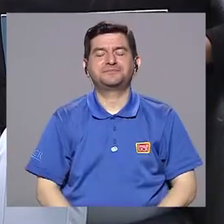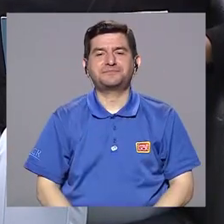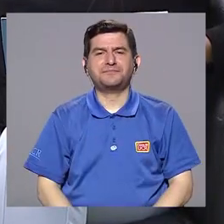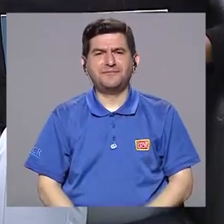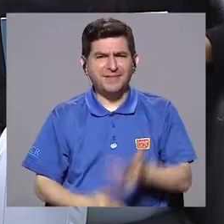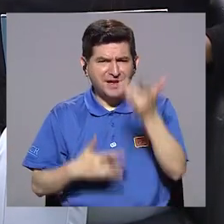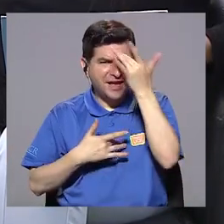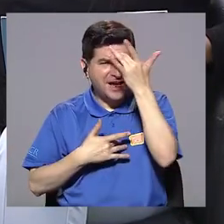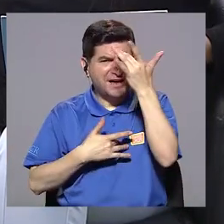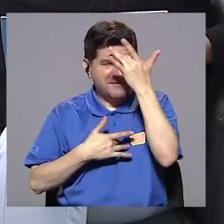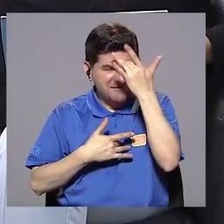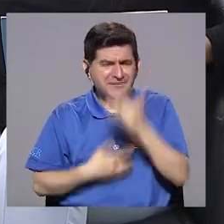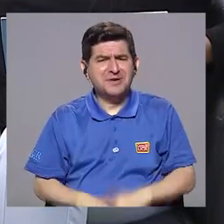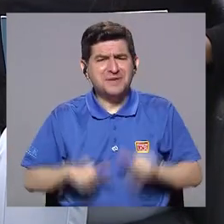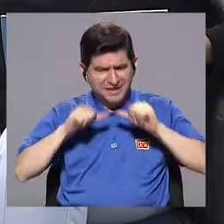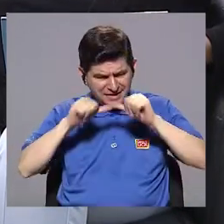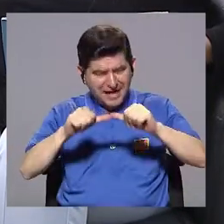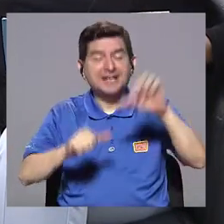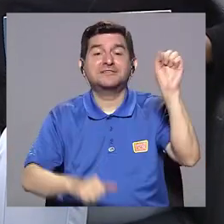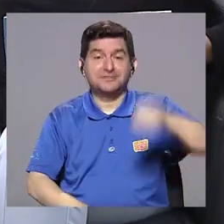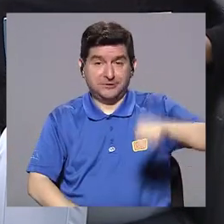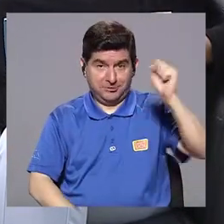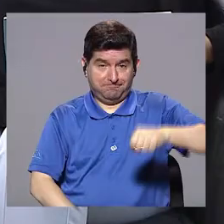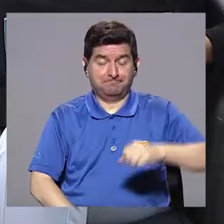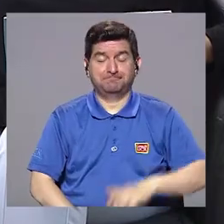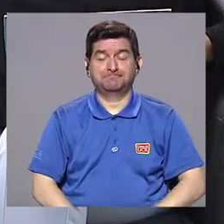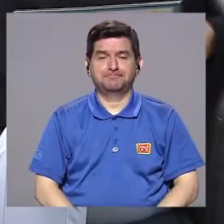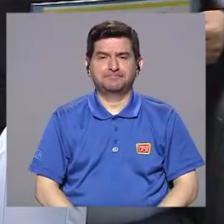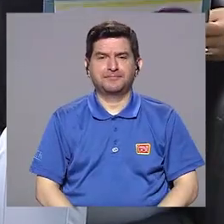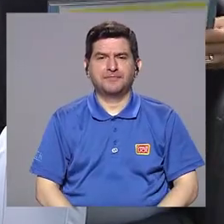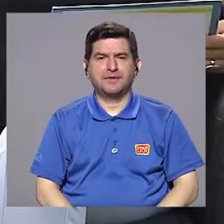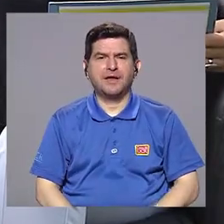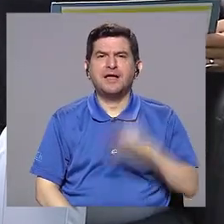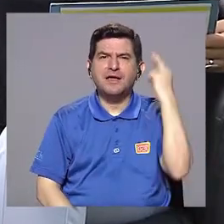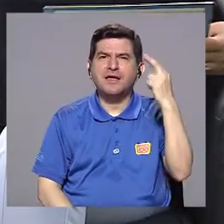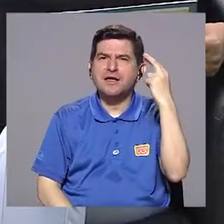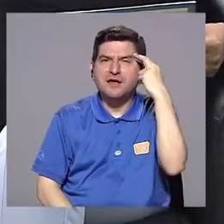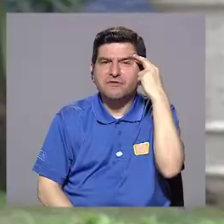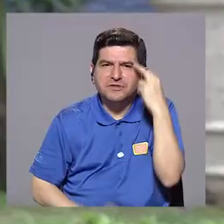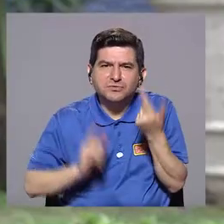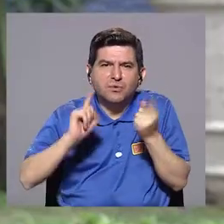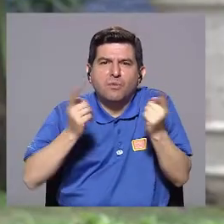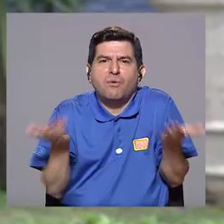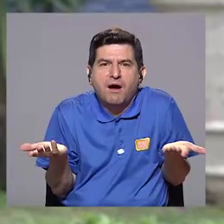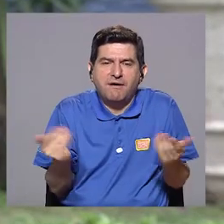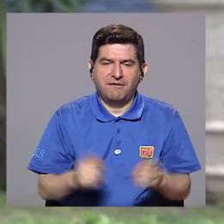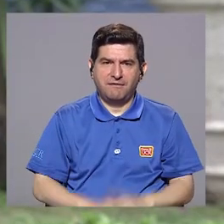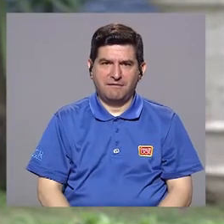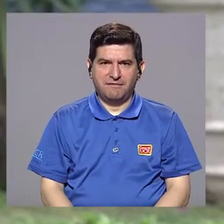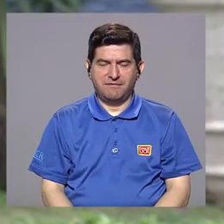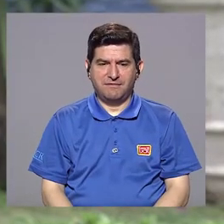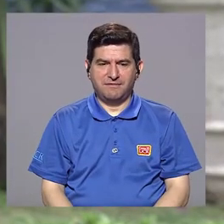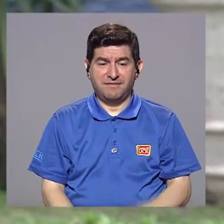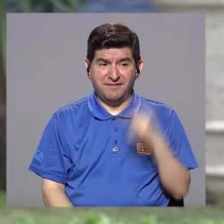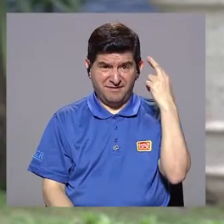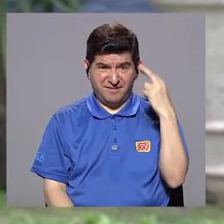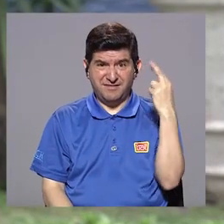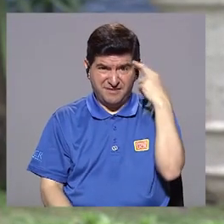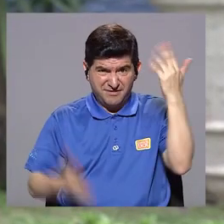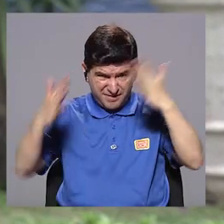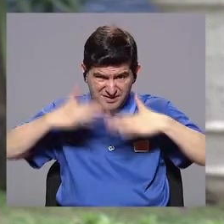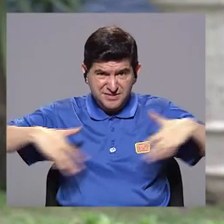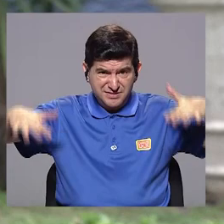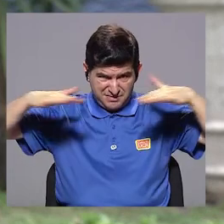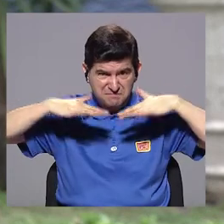¿Es una enfermedad crónica? Es una enfermedad crónica. ¿Y cuáles son sus causas? Mira, causas